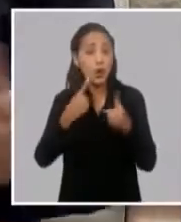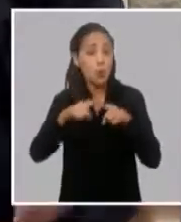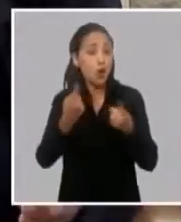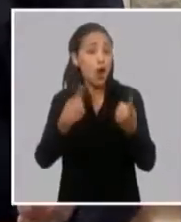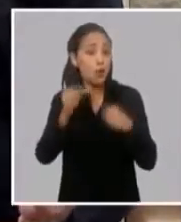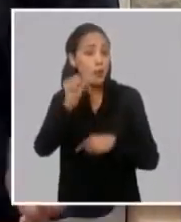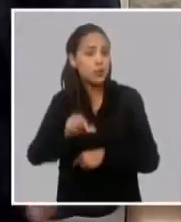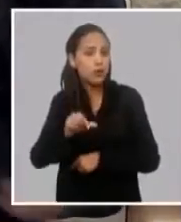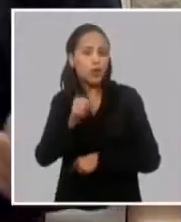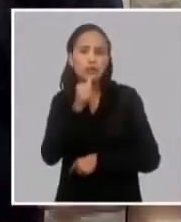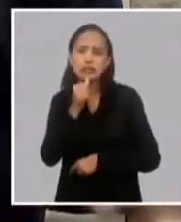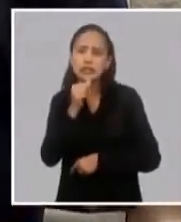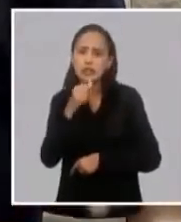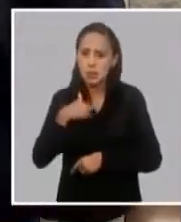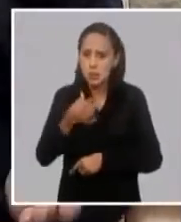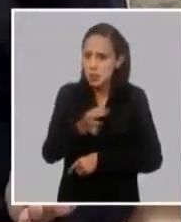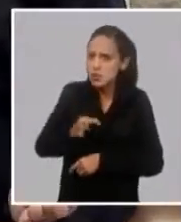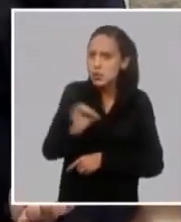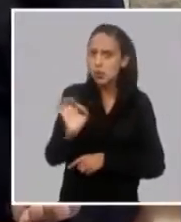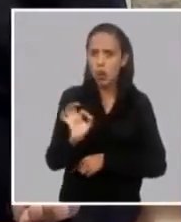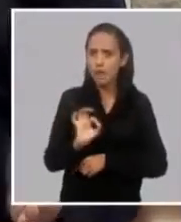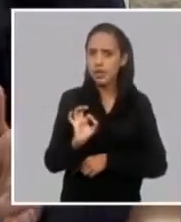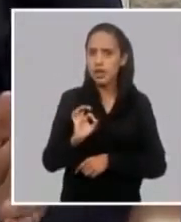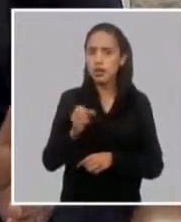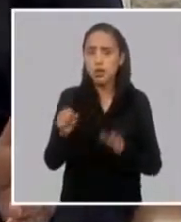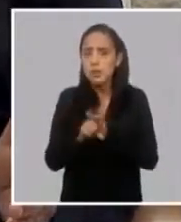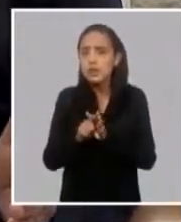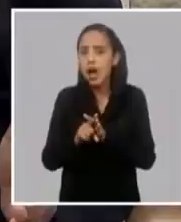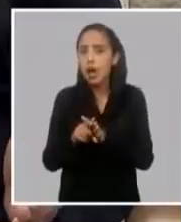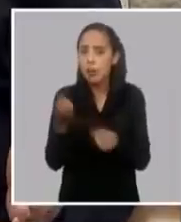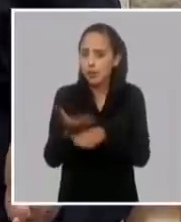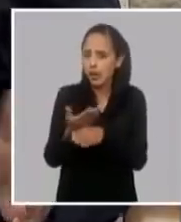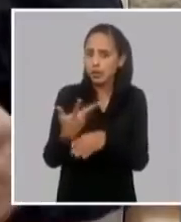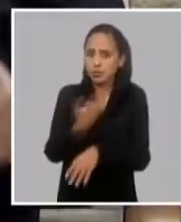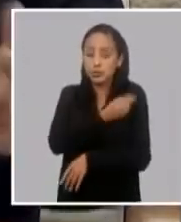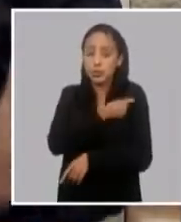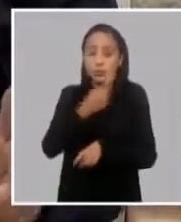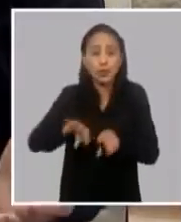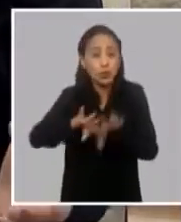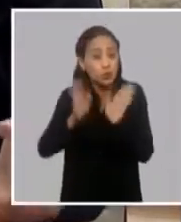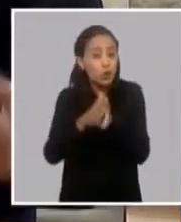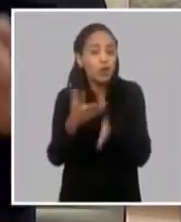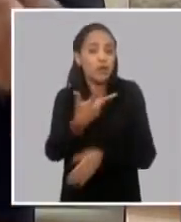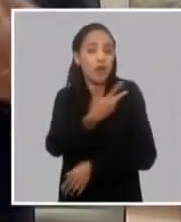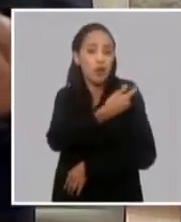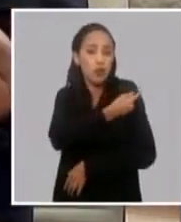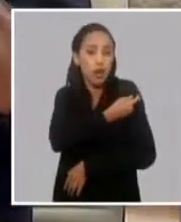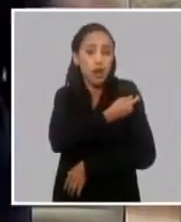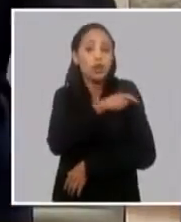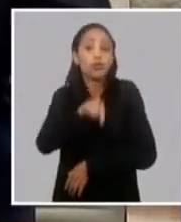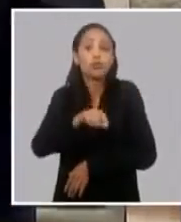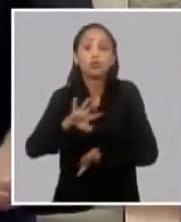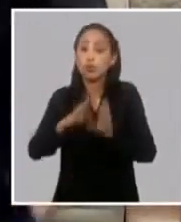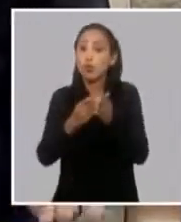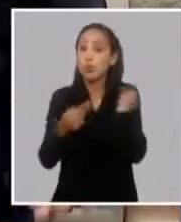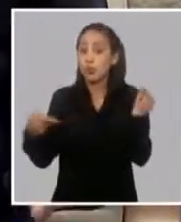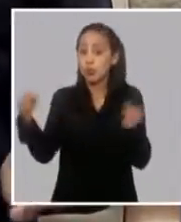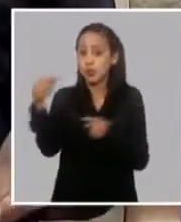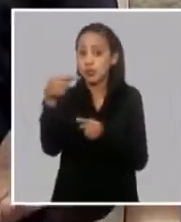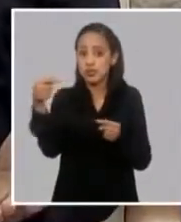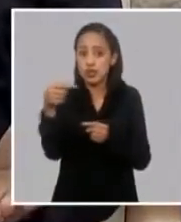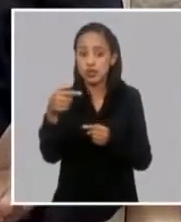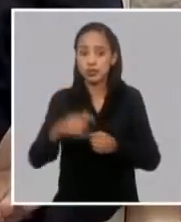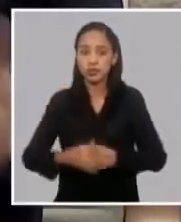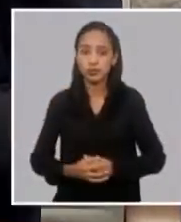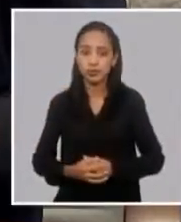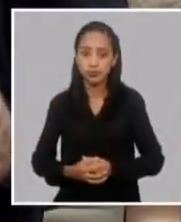estamos reclamando que vengan pero bueno todo el mundo va a ser vacunado todo el mundo pero estamos priorizando y creo que es una